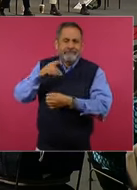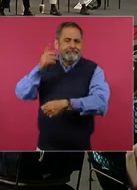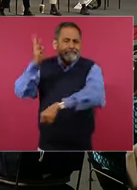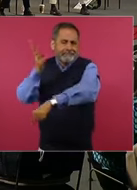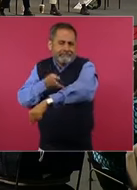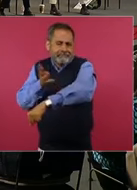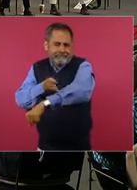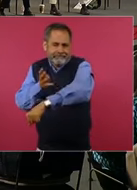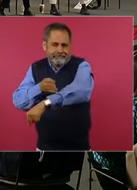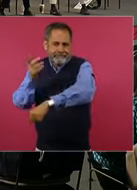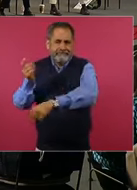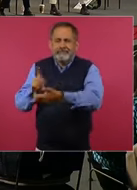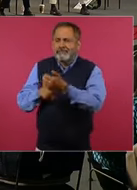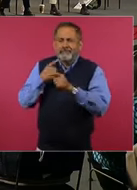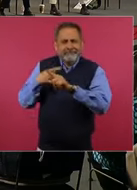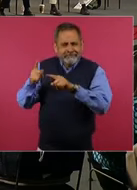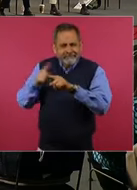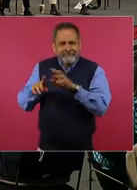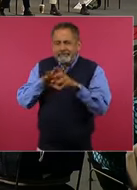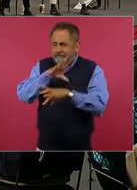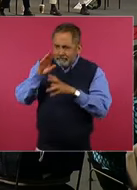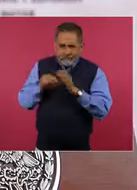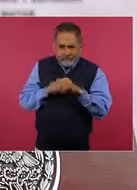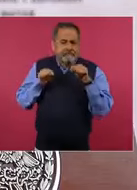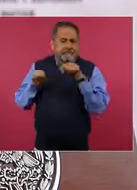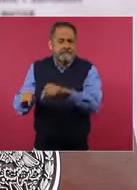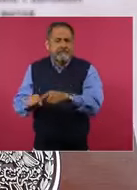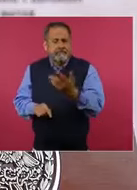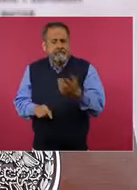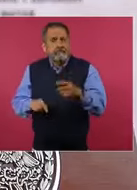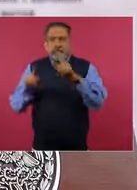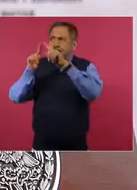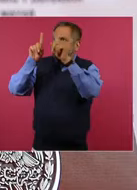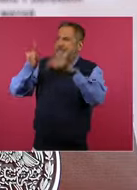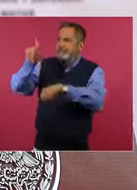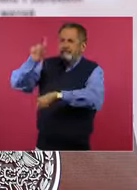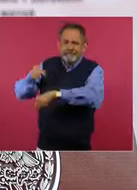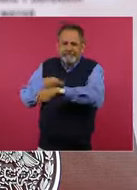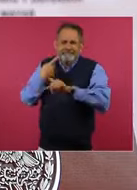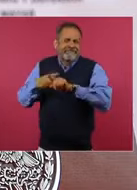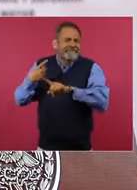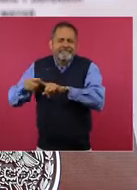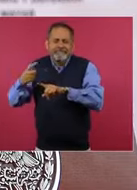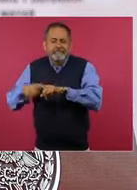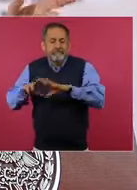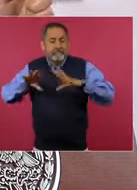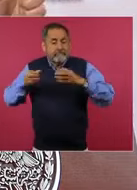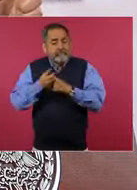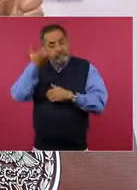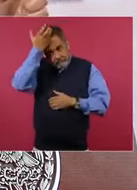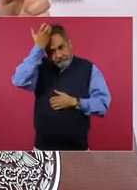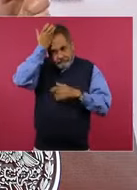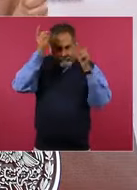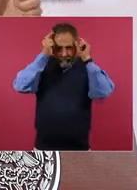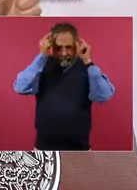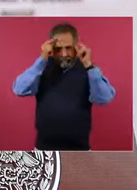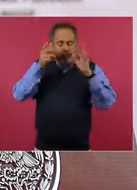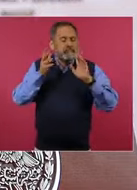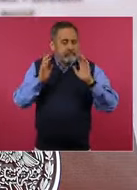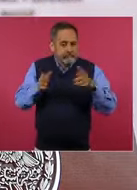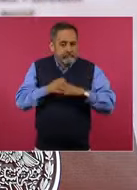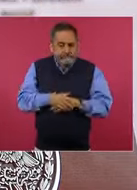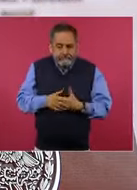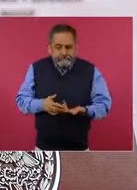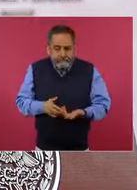una persona hospitalizada, de acuerdo a las indicaciones médicas. Es decir, es la columna vertebral de cualquier sistema de salud. Y se habían identificado